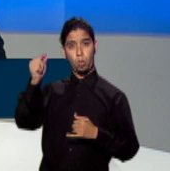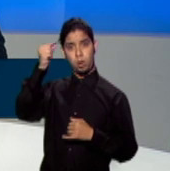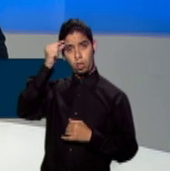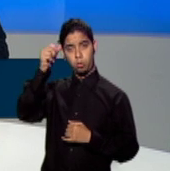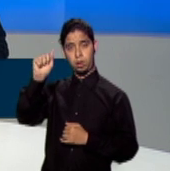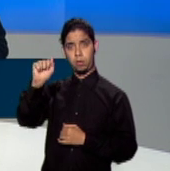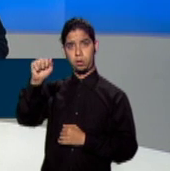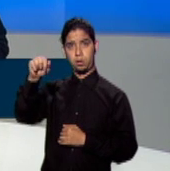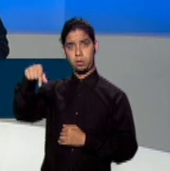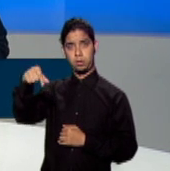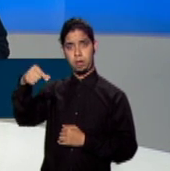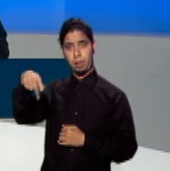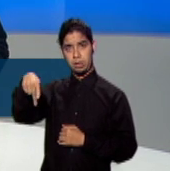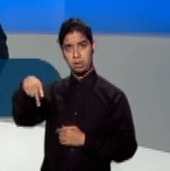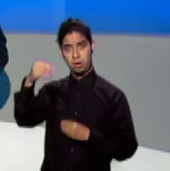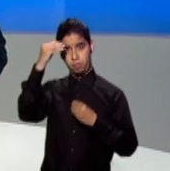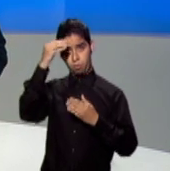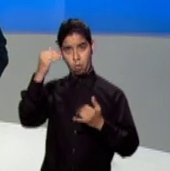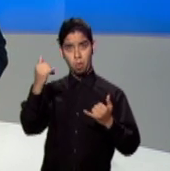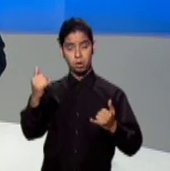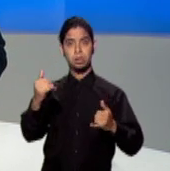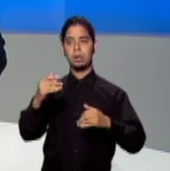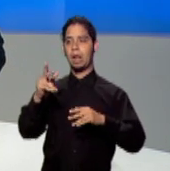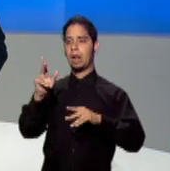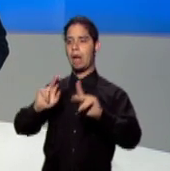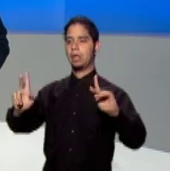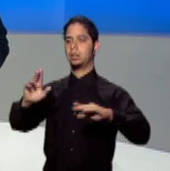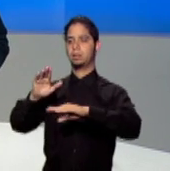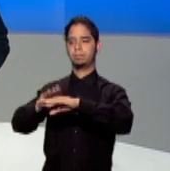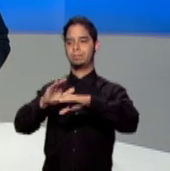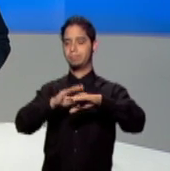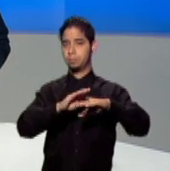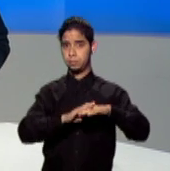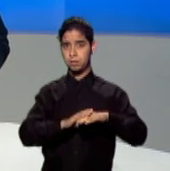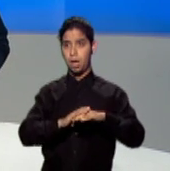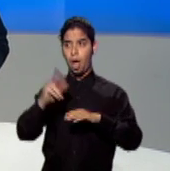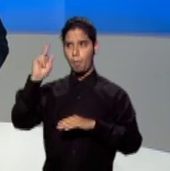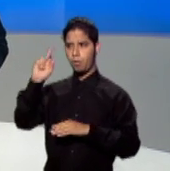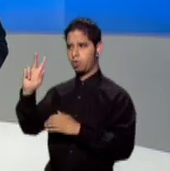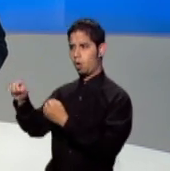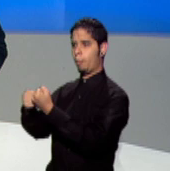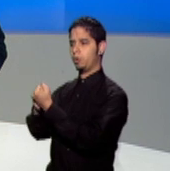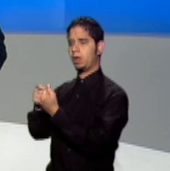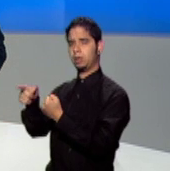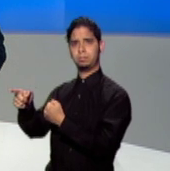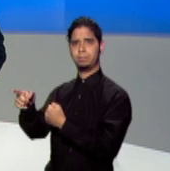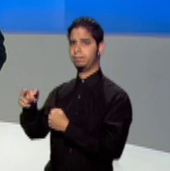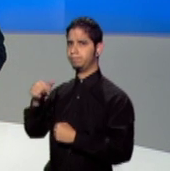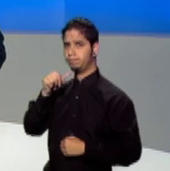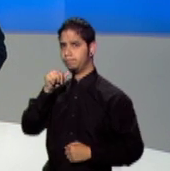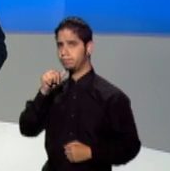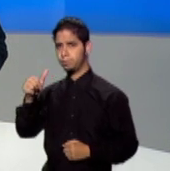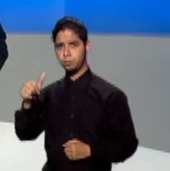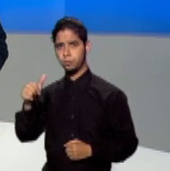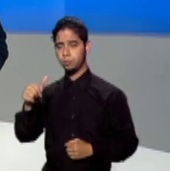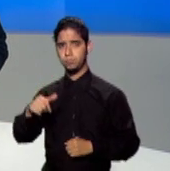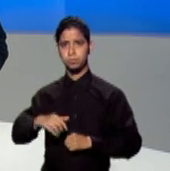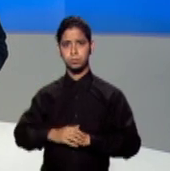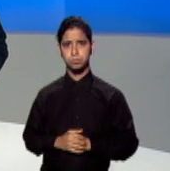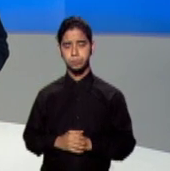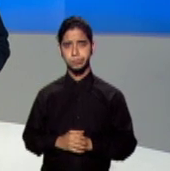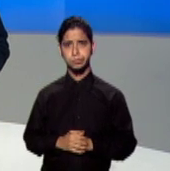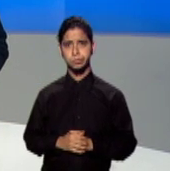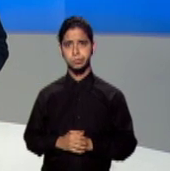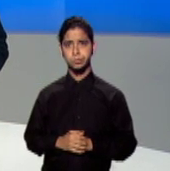Alejandro García Padilla realizó un llamado al pueblo a no respaldar a los políticos que se oponen a eliminar la contribución sobre